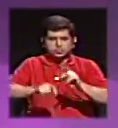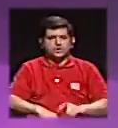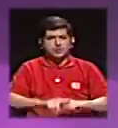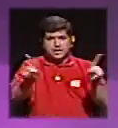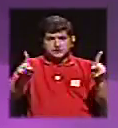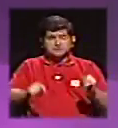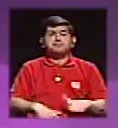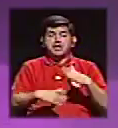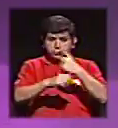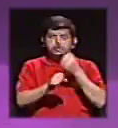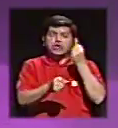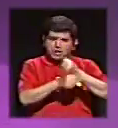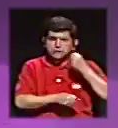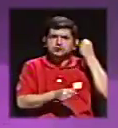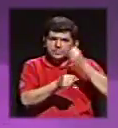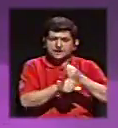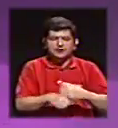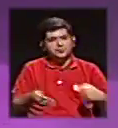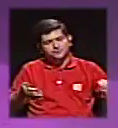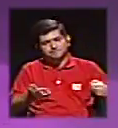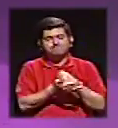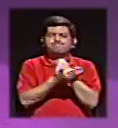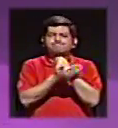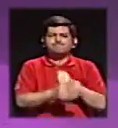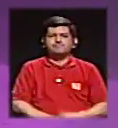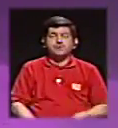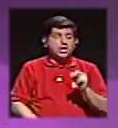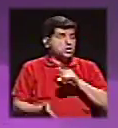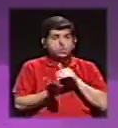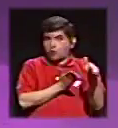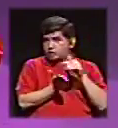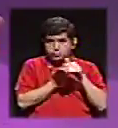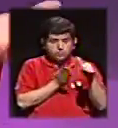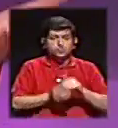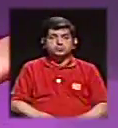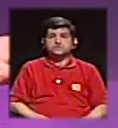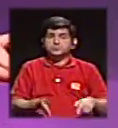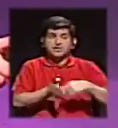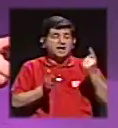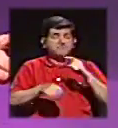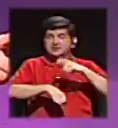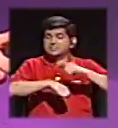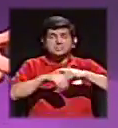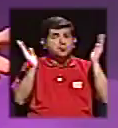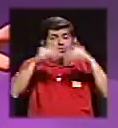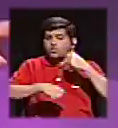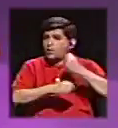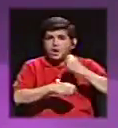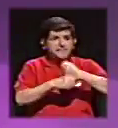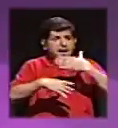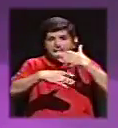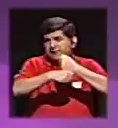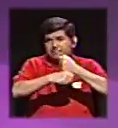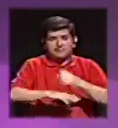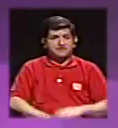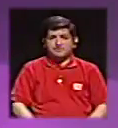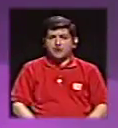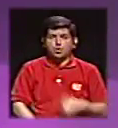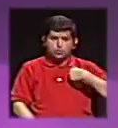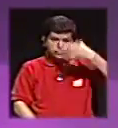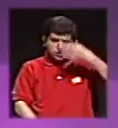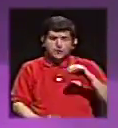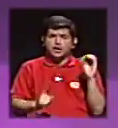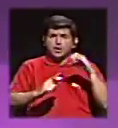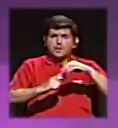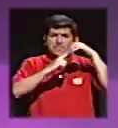realmente se hizo la tarea. Desgraciadamente, Marlon, y no es una excusa, pero muchas veces no hay tiempo para hacer la tarea. Y yo creo que el